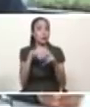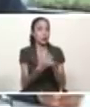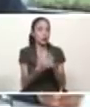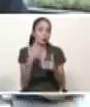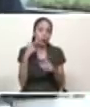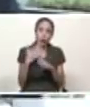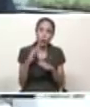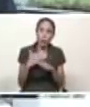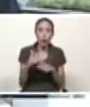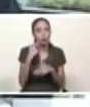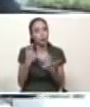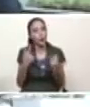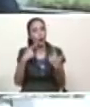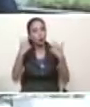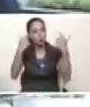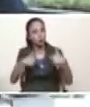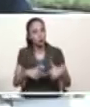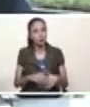nos toque enfrentarla